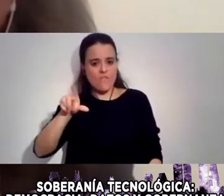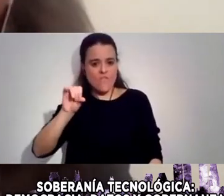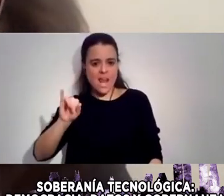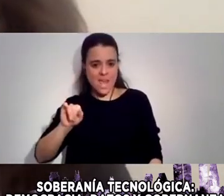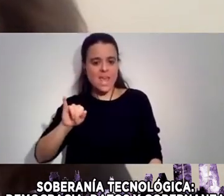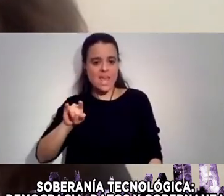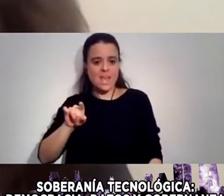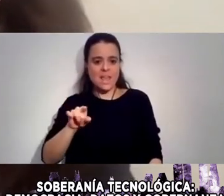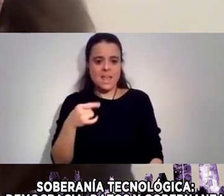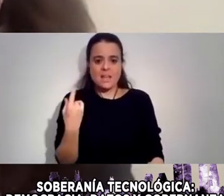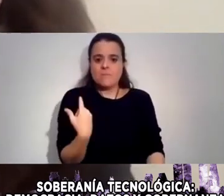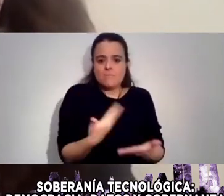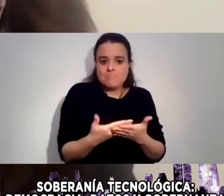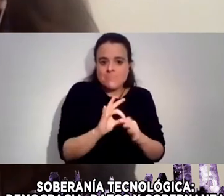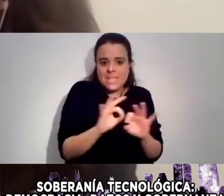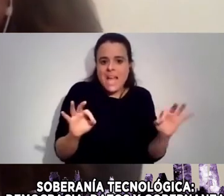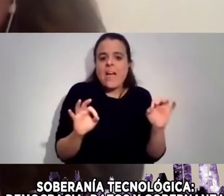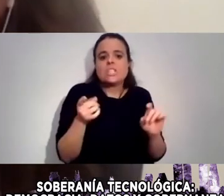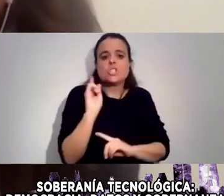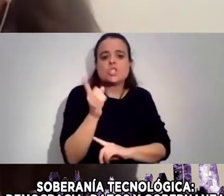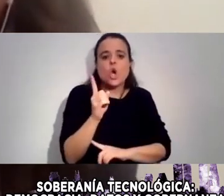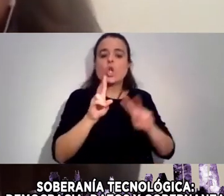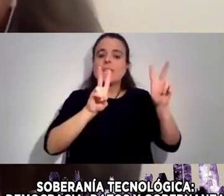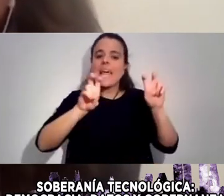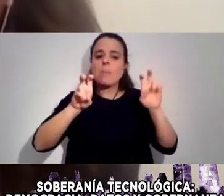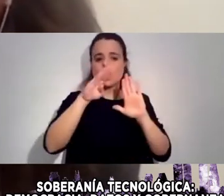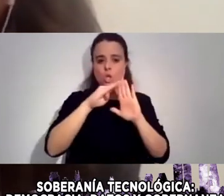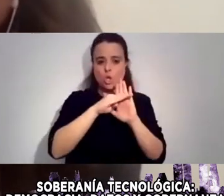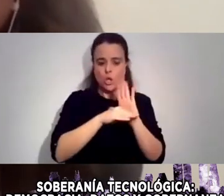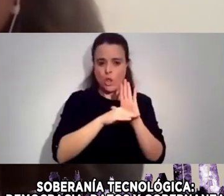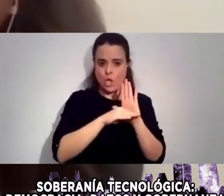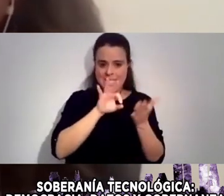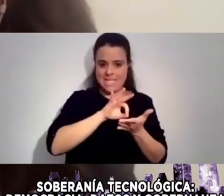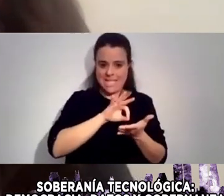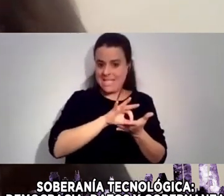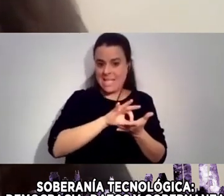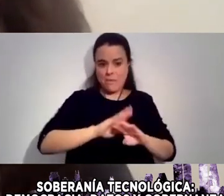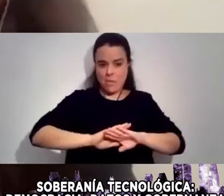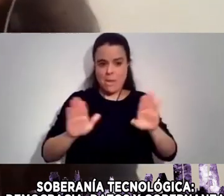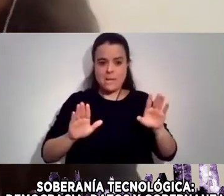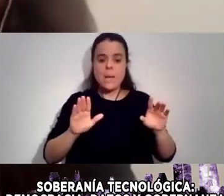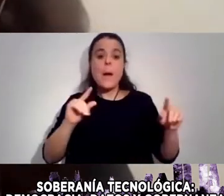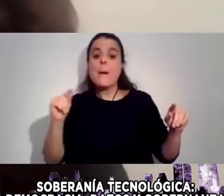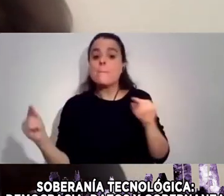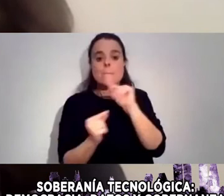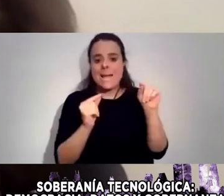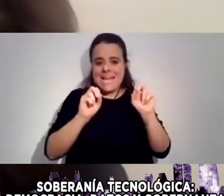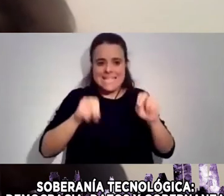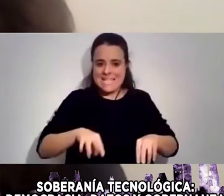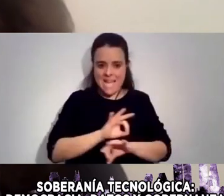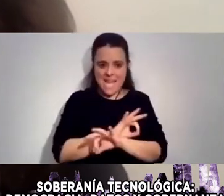servicio Y Términos Y condiciones De servicio Y sin Una pelea Es lo que nos Tiene